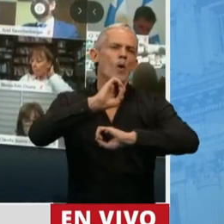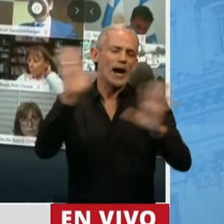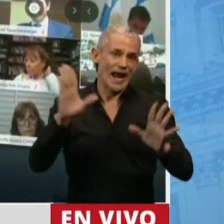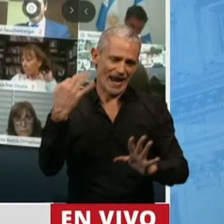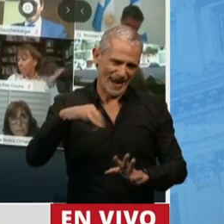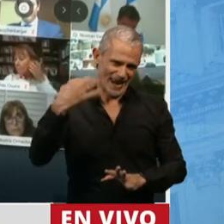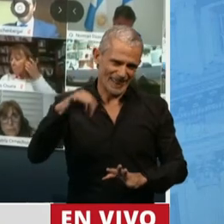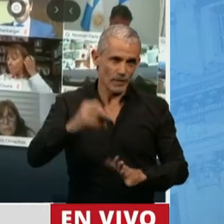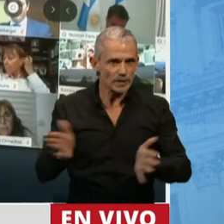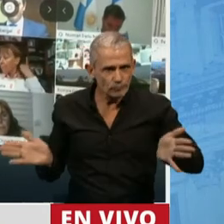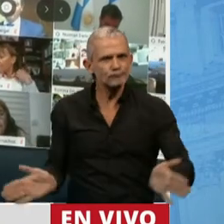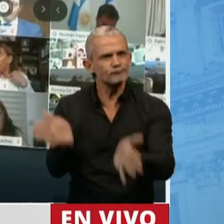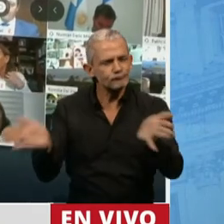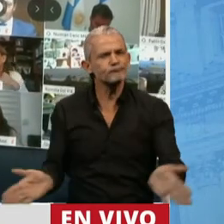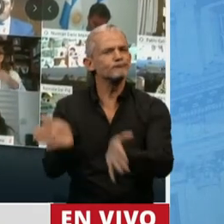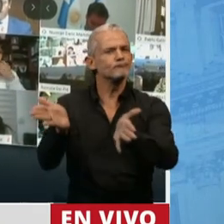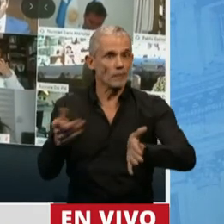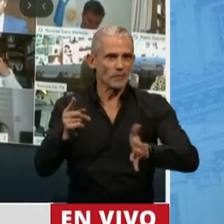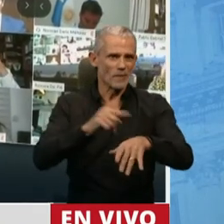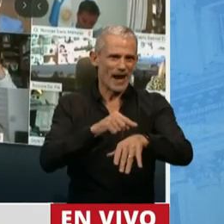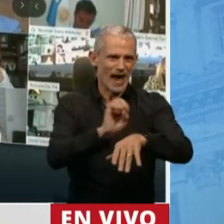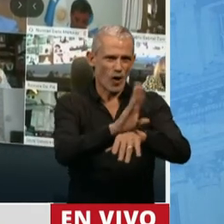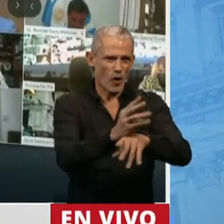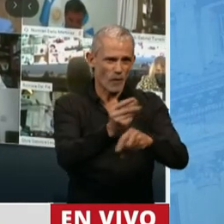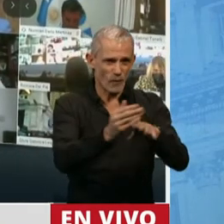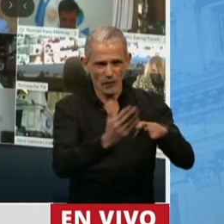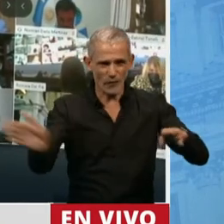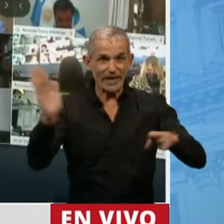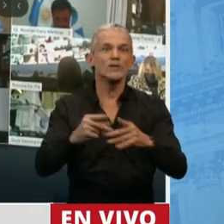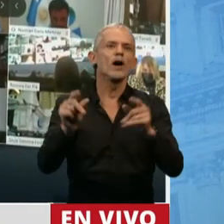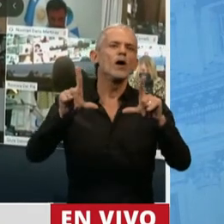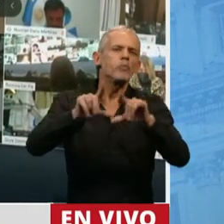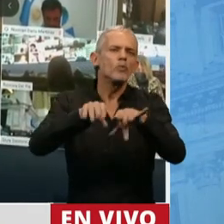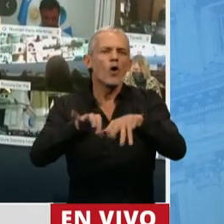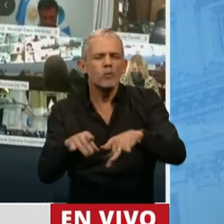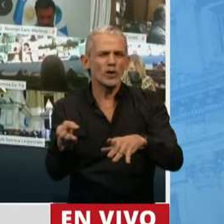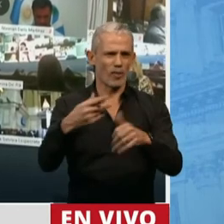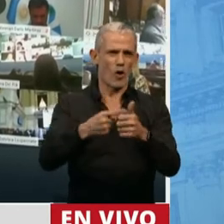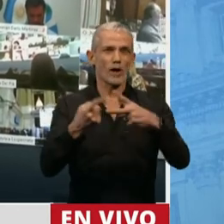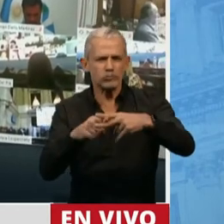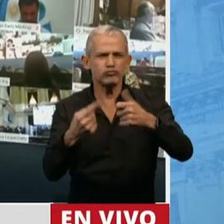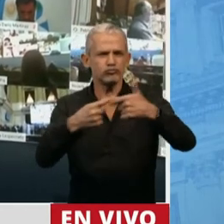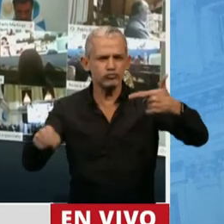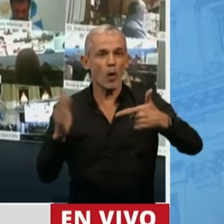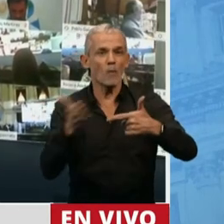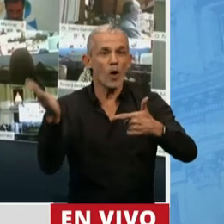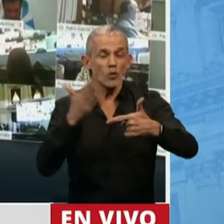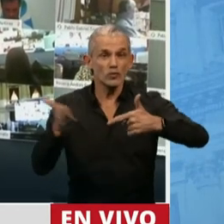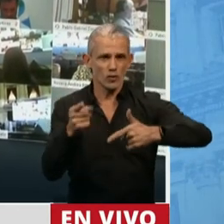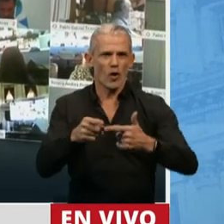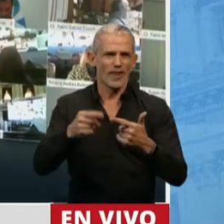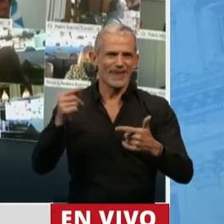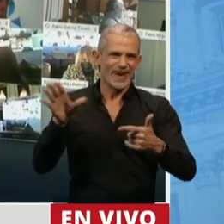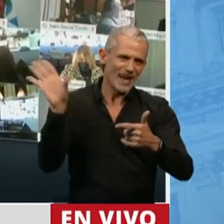promovidos para lo que viene. Y en eso el software y los servicios informáticos, la producción y la postproducción